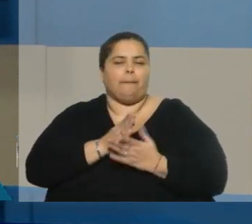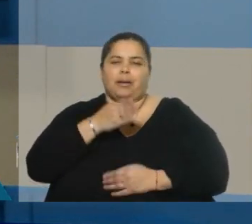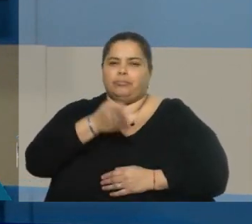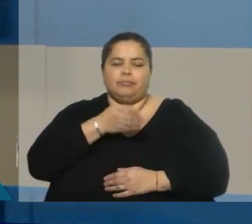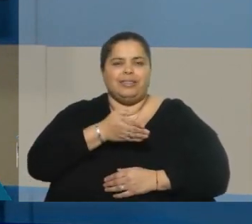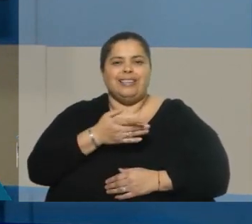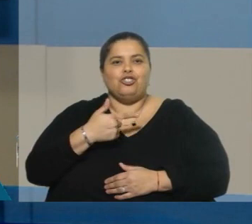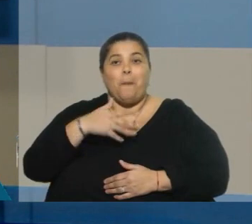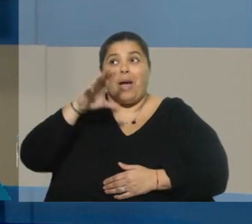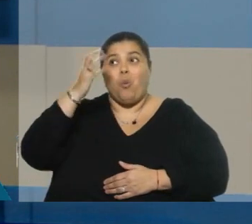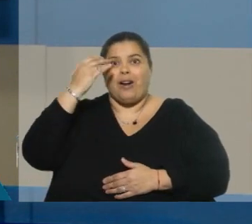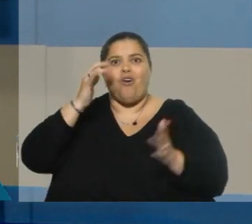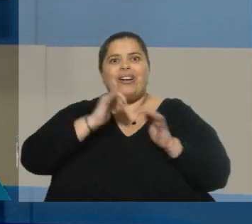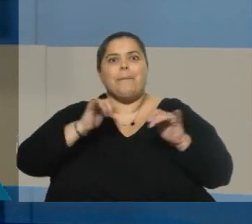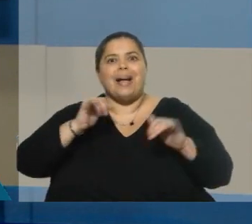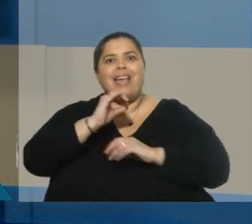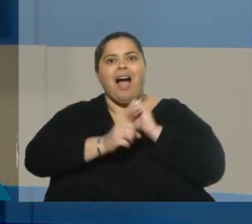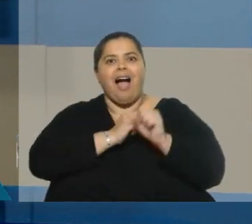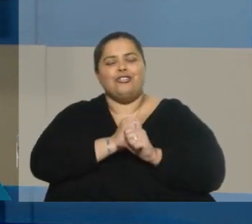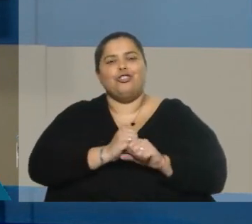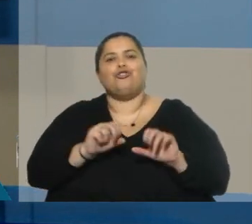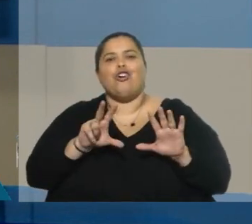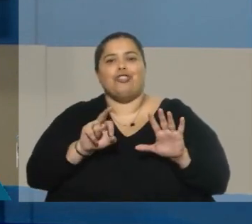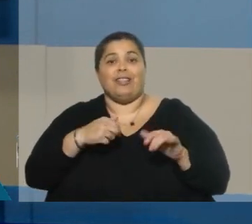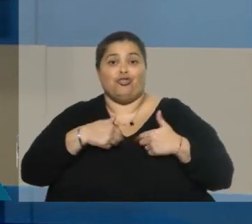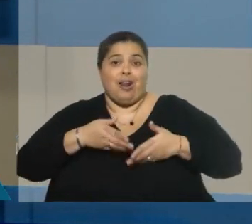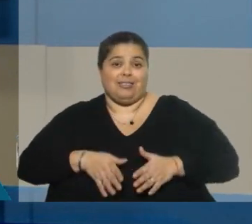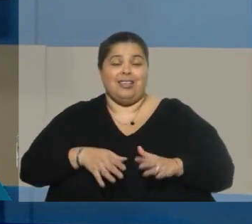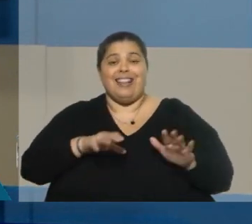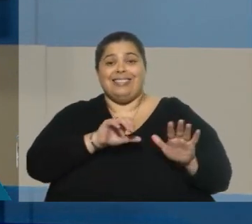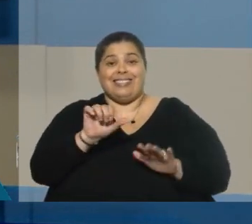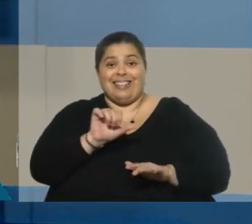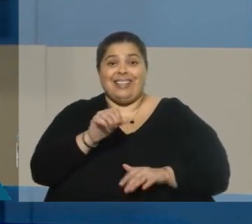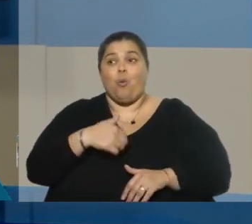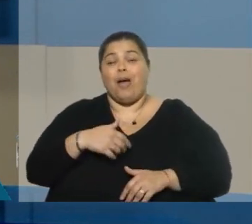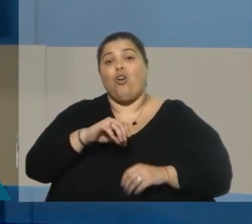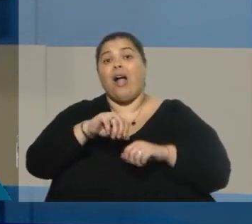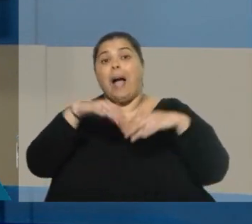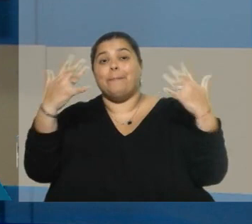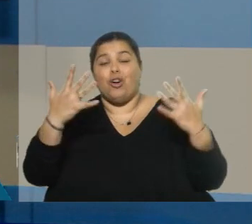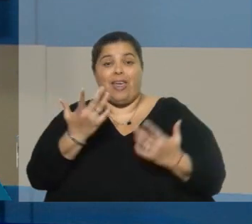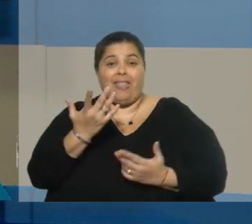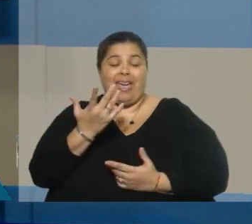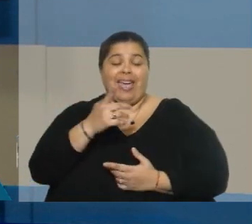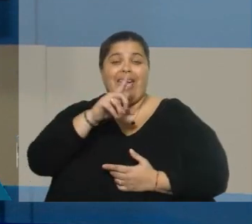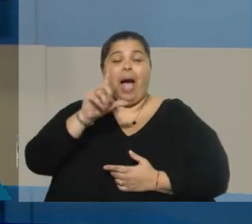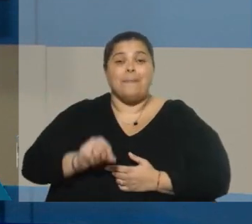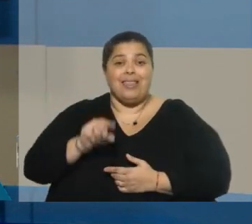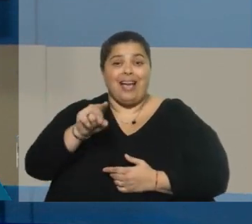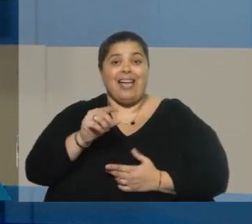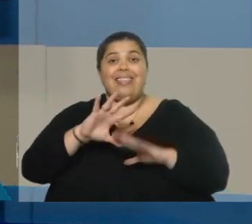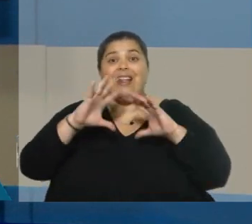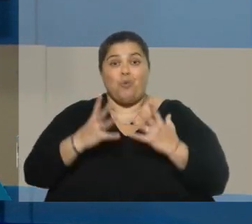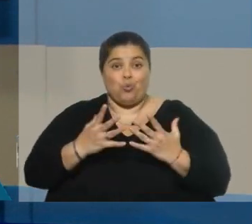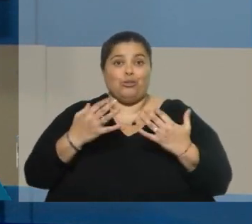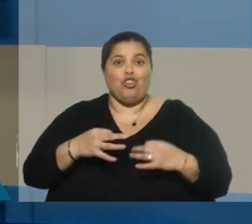muy grabada la campaña del 80, por ejemplo, yo soy del 66, como se decía ahí. Cuando salimos campeones de América y del mundo en el 80, tenía 14, estaba en la etapa